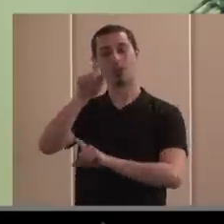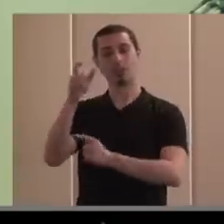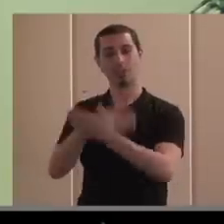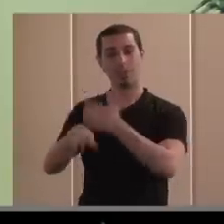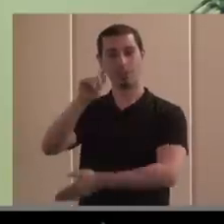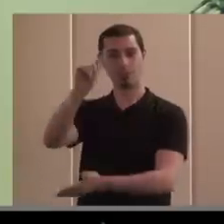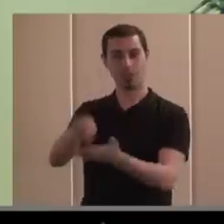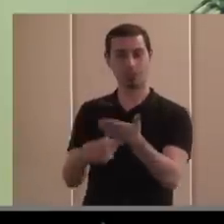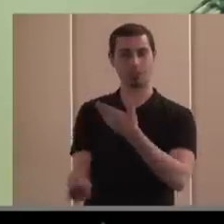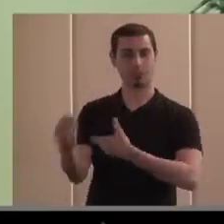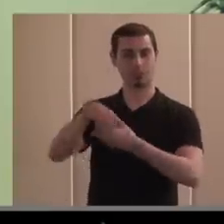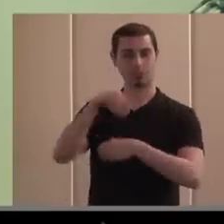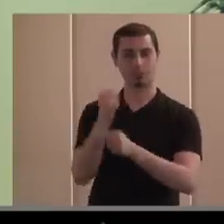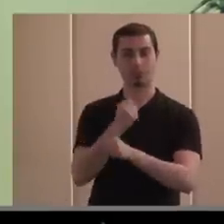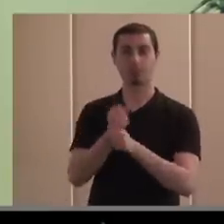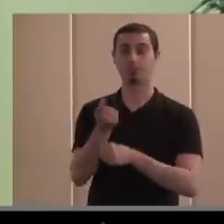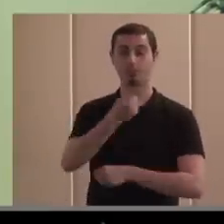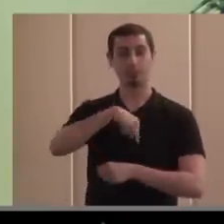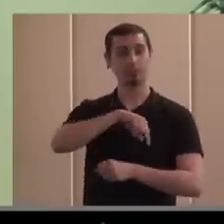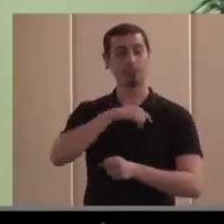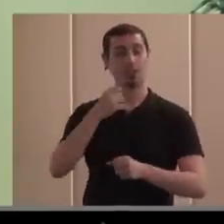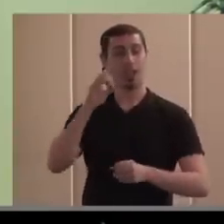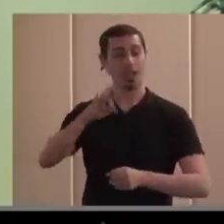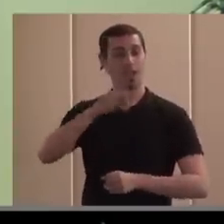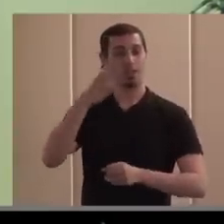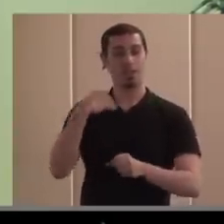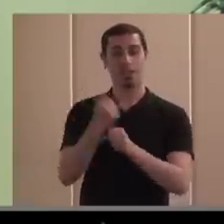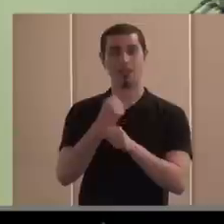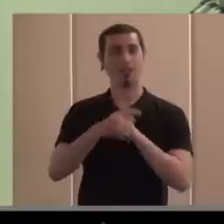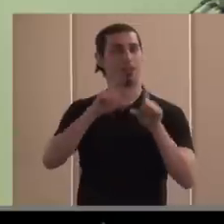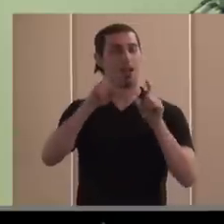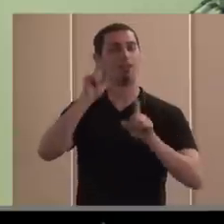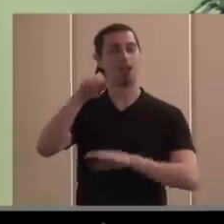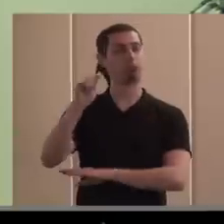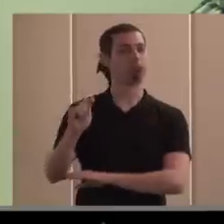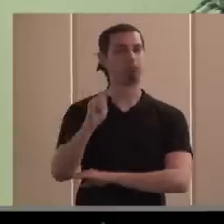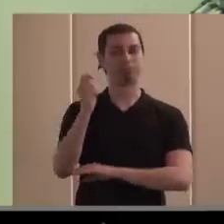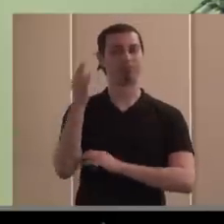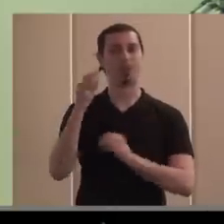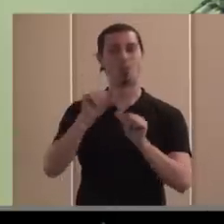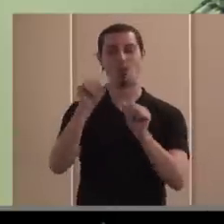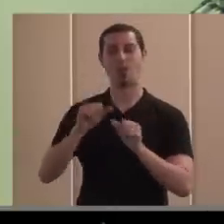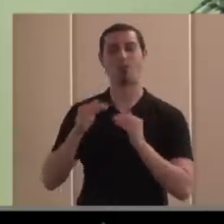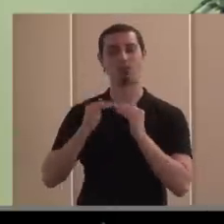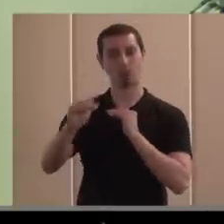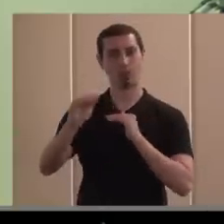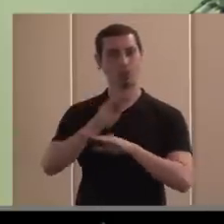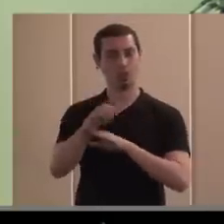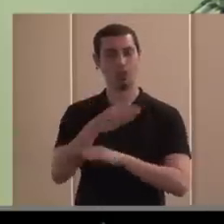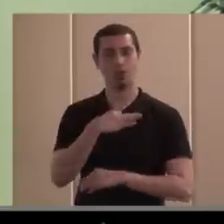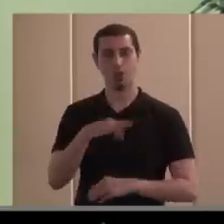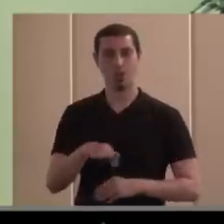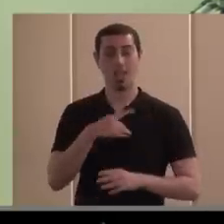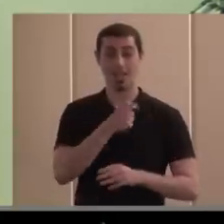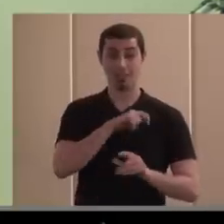que a fuerza de prueba y error en muchas ocasiones pues se ha consolidado como un modelo sostenible tanto a